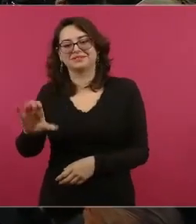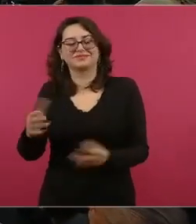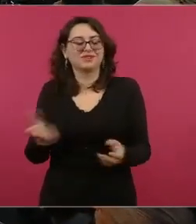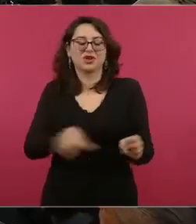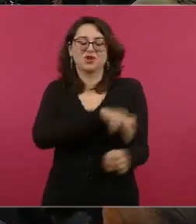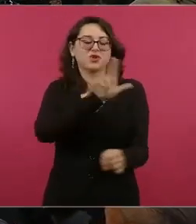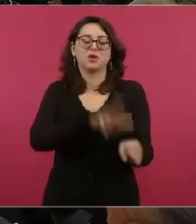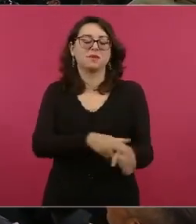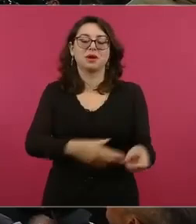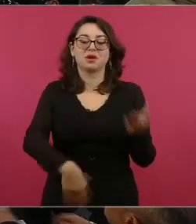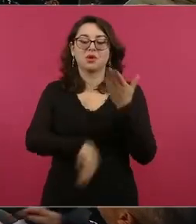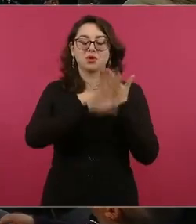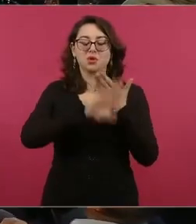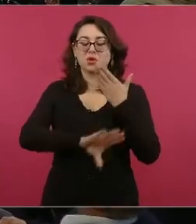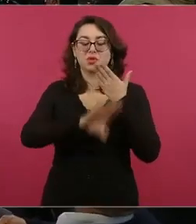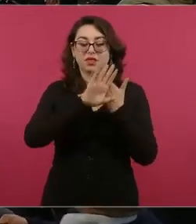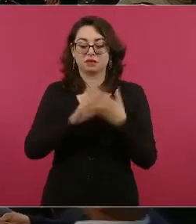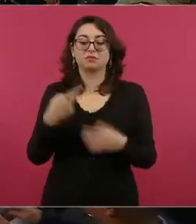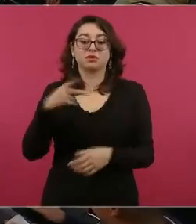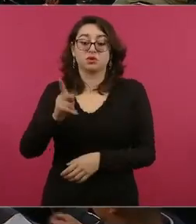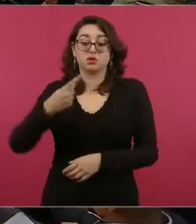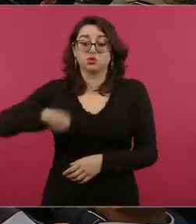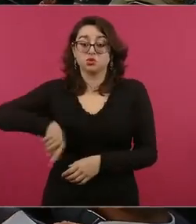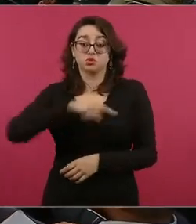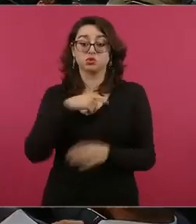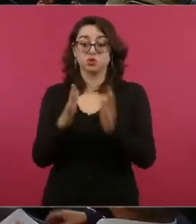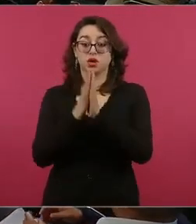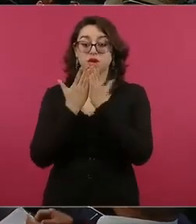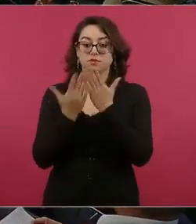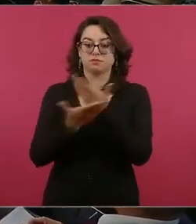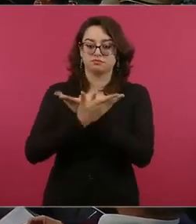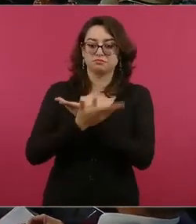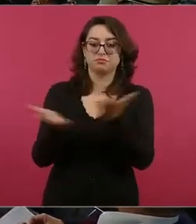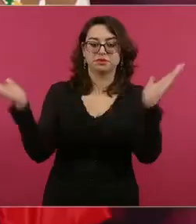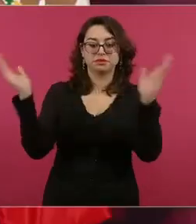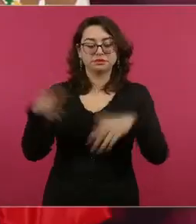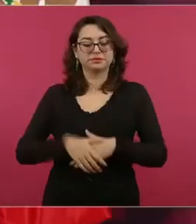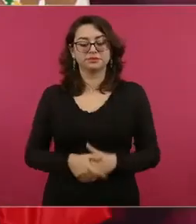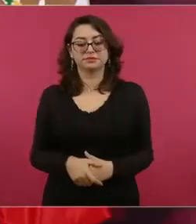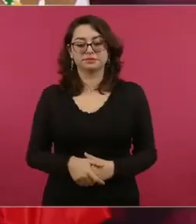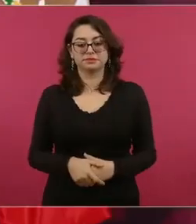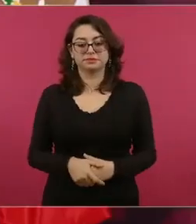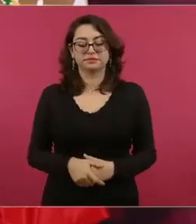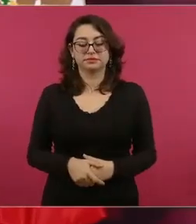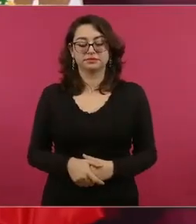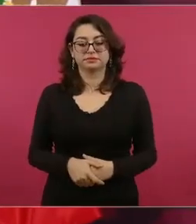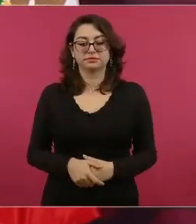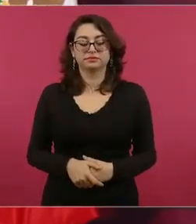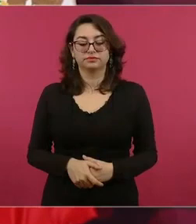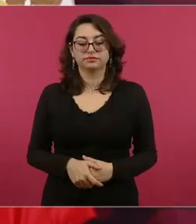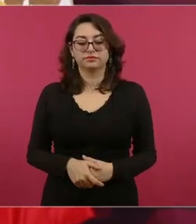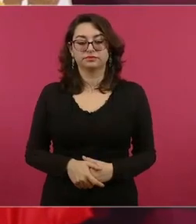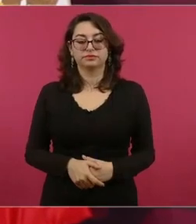vamos a distribuir los libros. ¿Cuál es el problema de la Secretaría de Pública? Pues a que